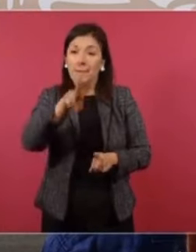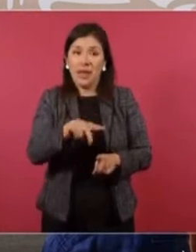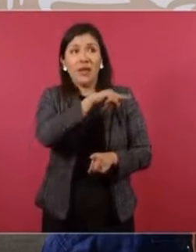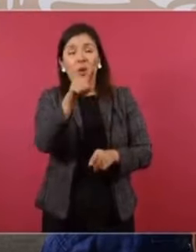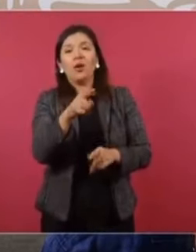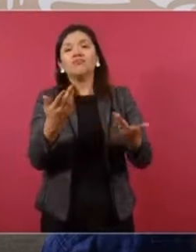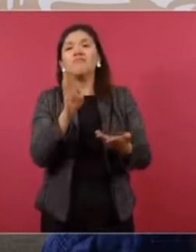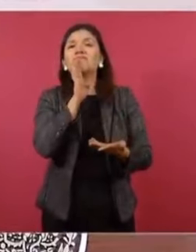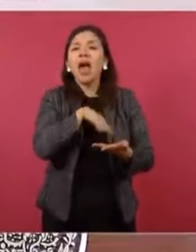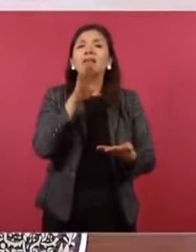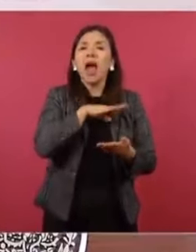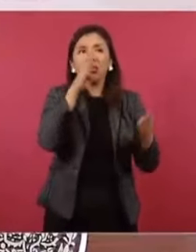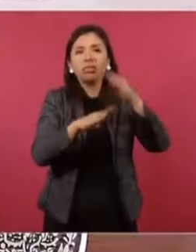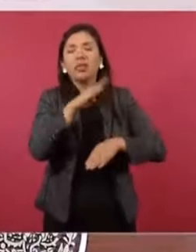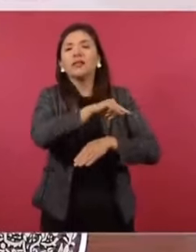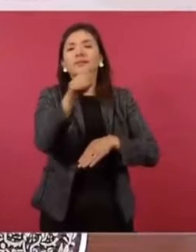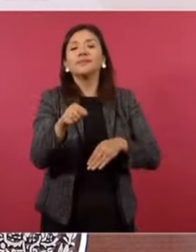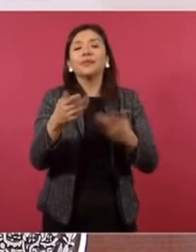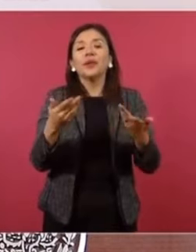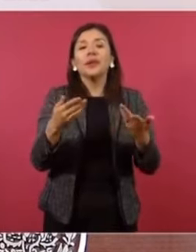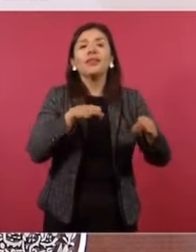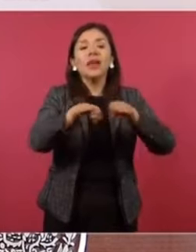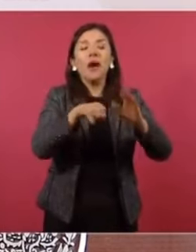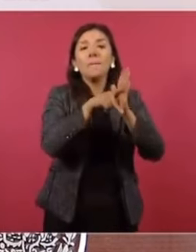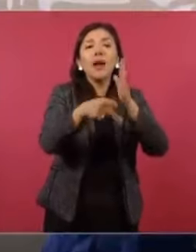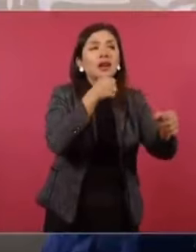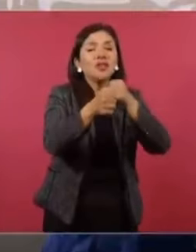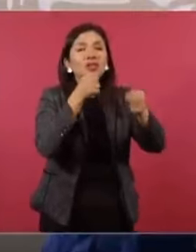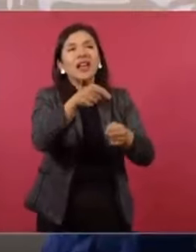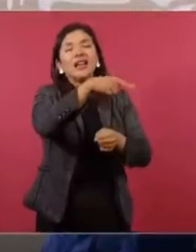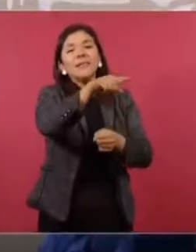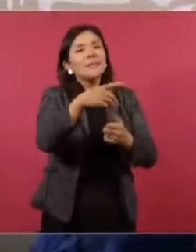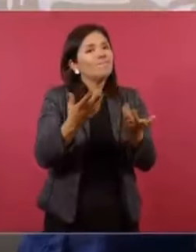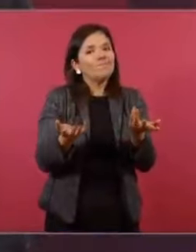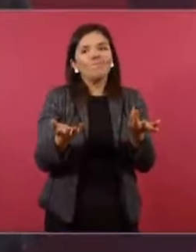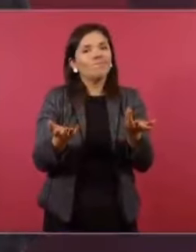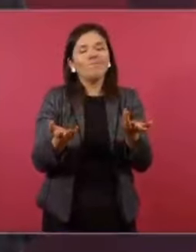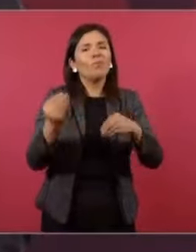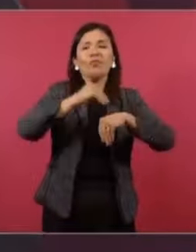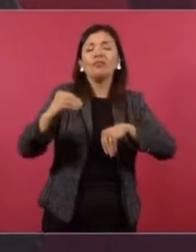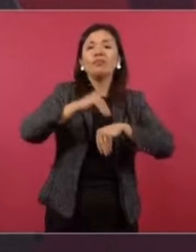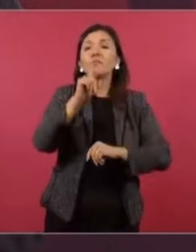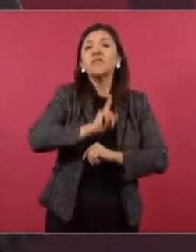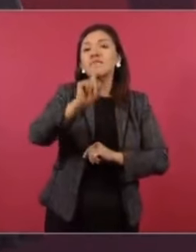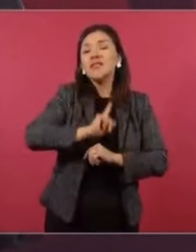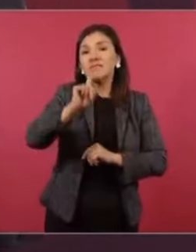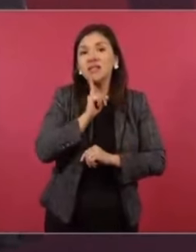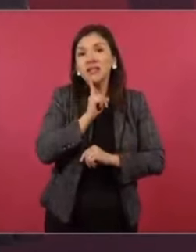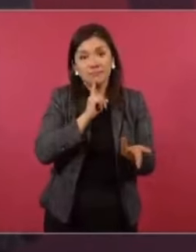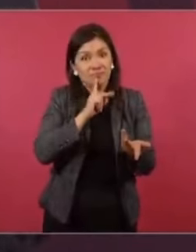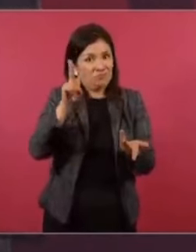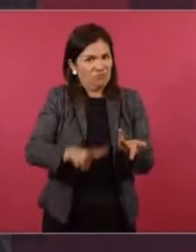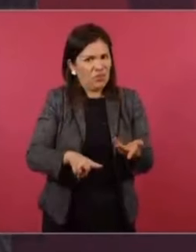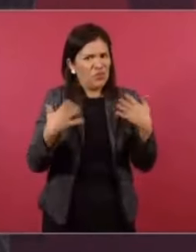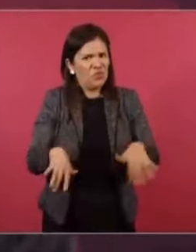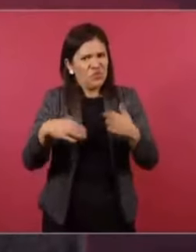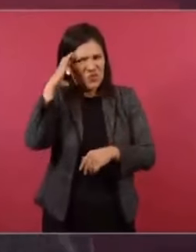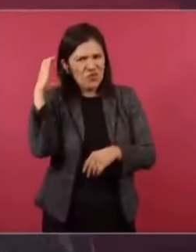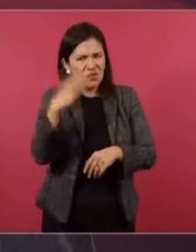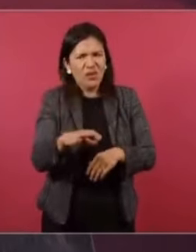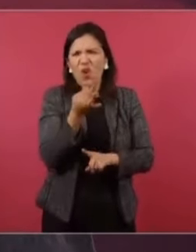con su periodismo calumniador, muy agresivo,